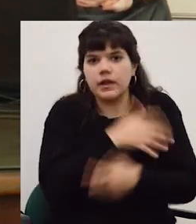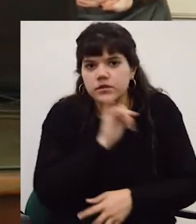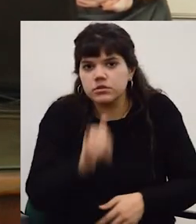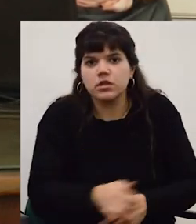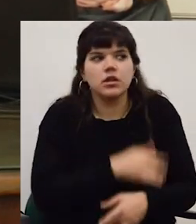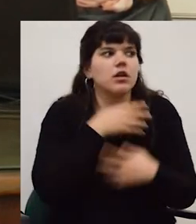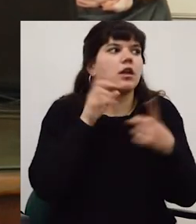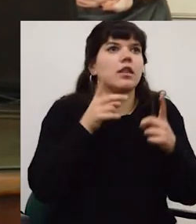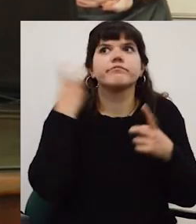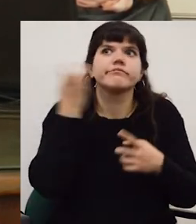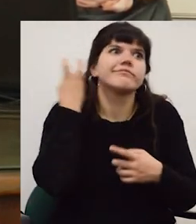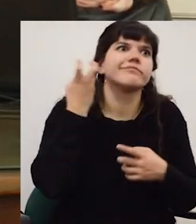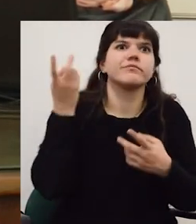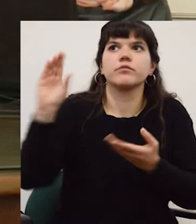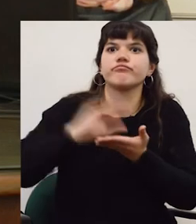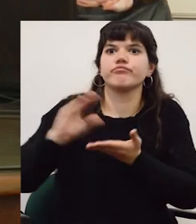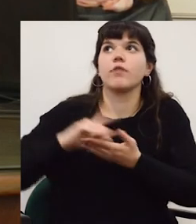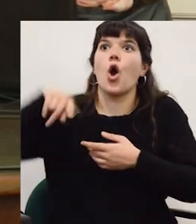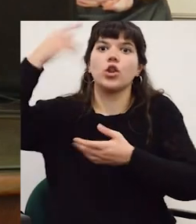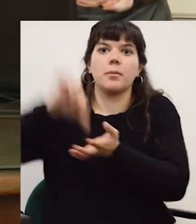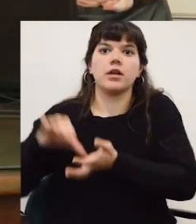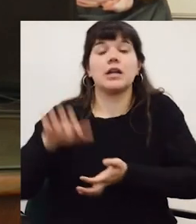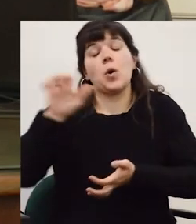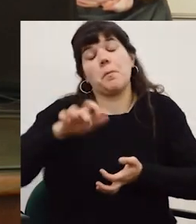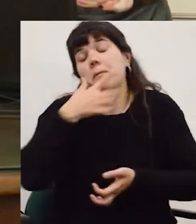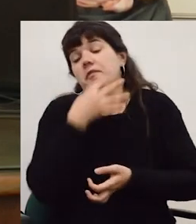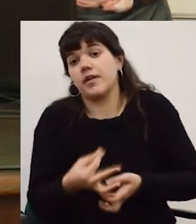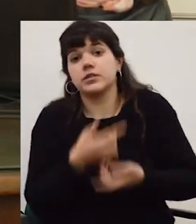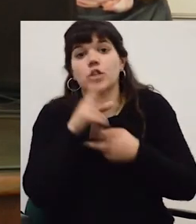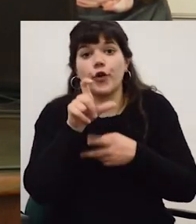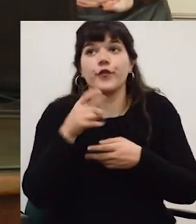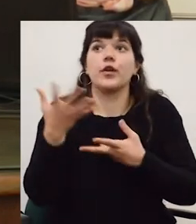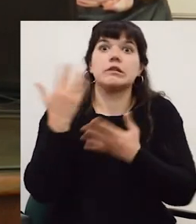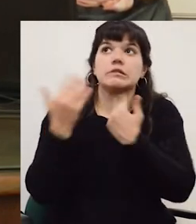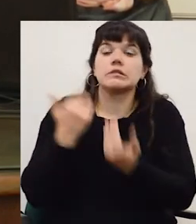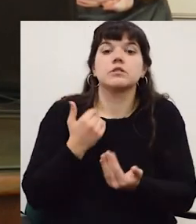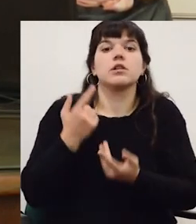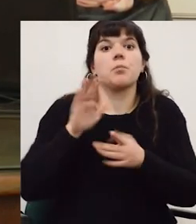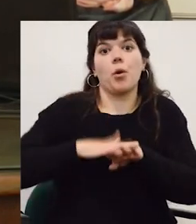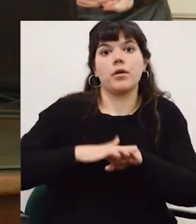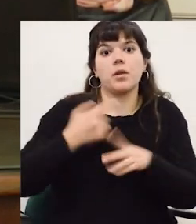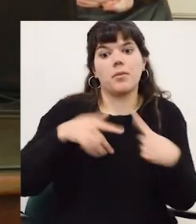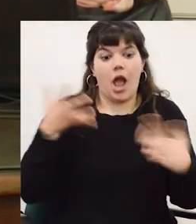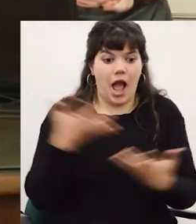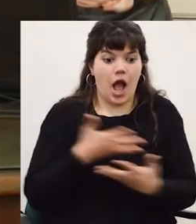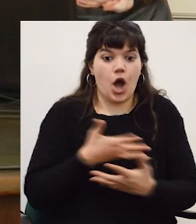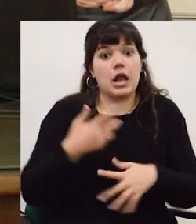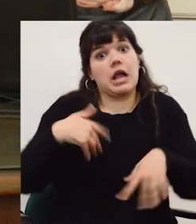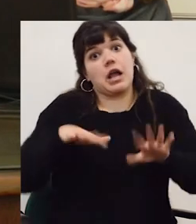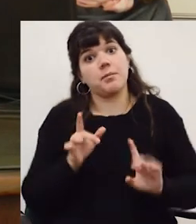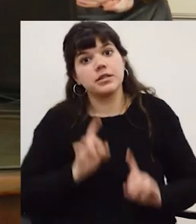la crisis de los milles que también fue un desastre y hubo que salir a buscar recursos afuera probablemente en Europa era más fácil